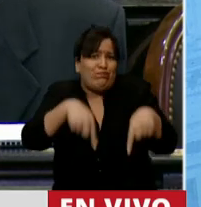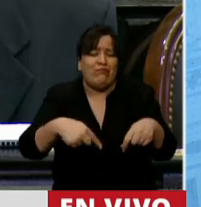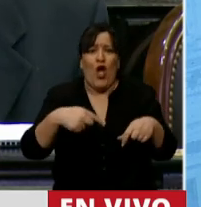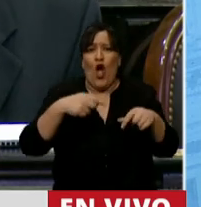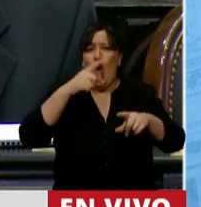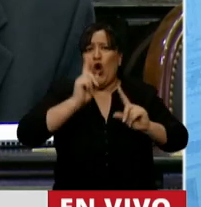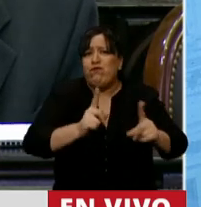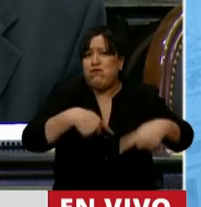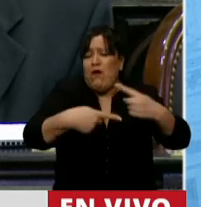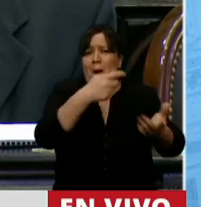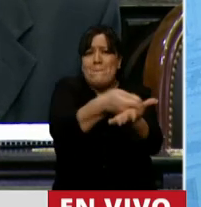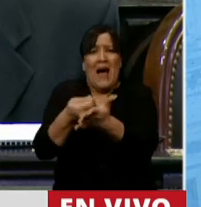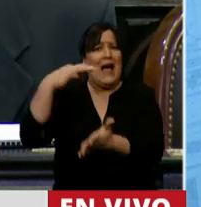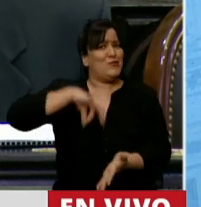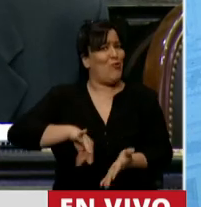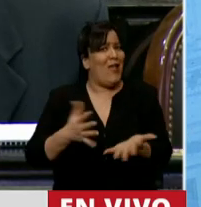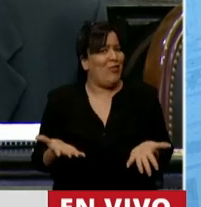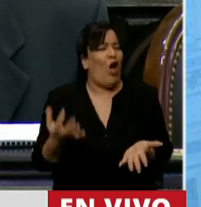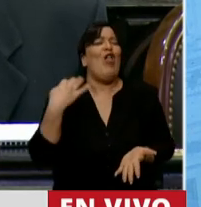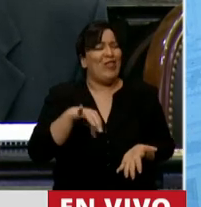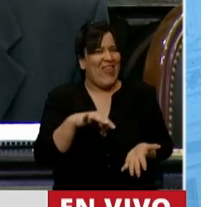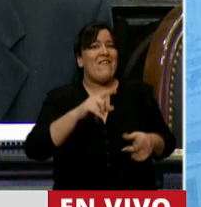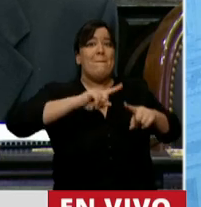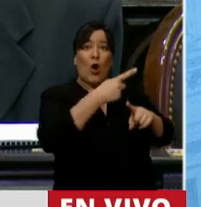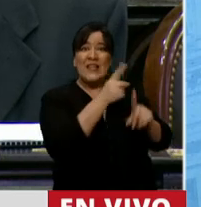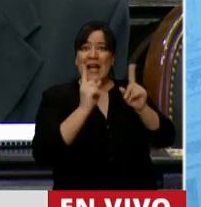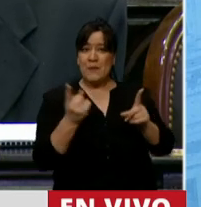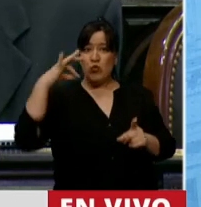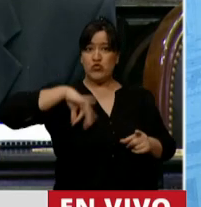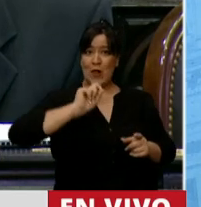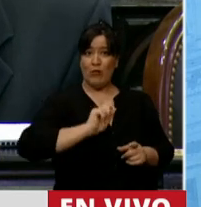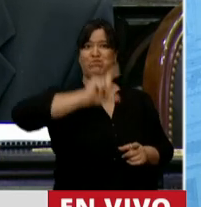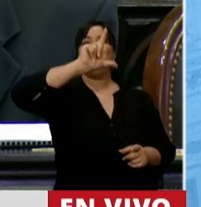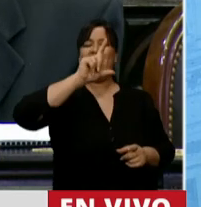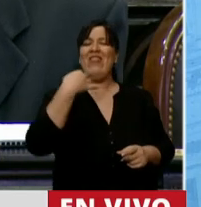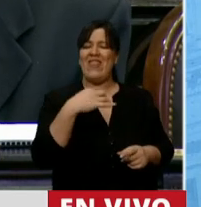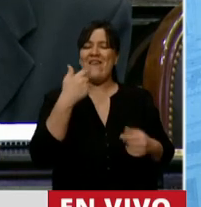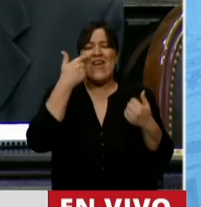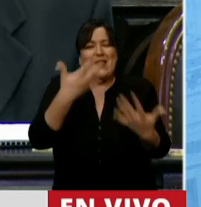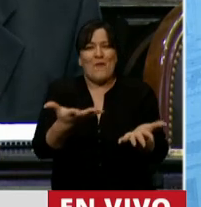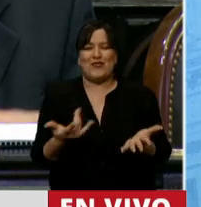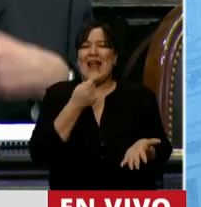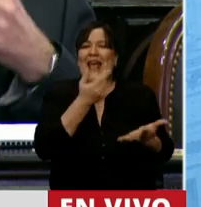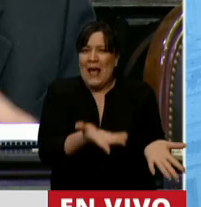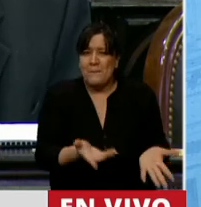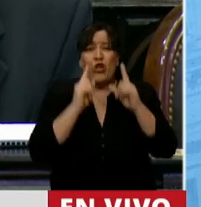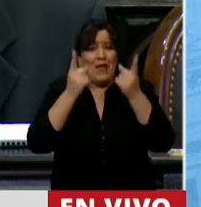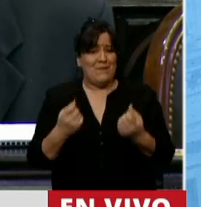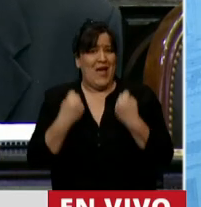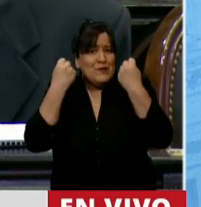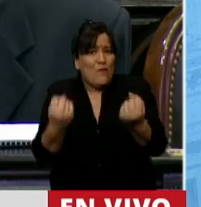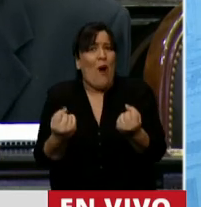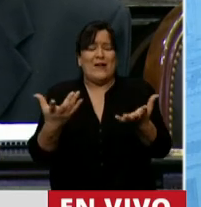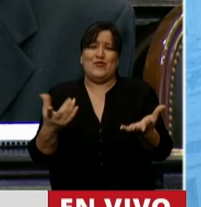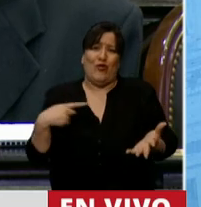pagando los sueldos, tiene que haber gestos de la política. En los momentos difíciles, en los momentos donde el esfuerzo se